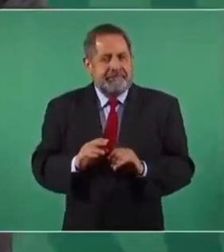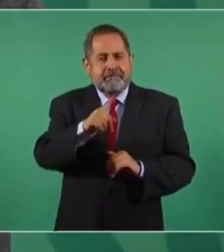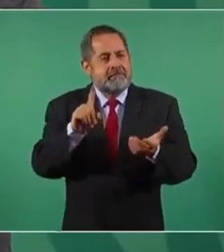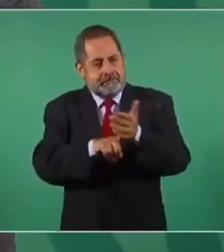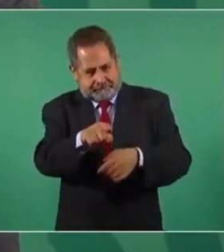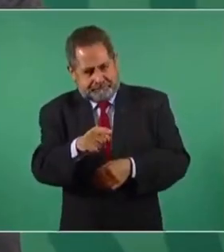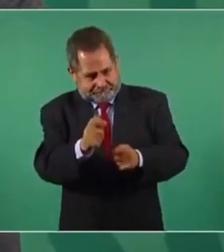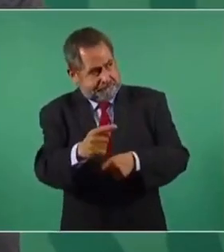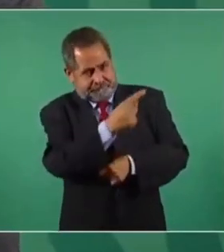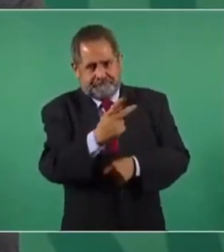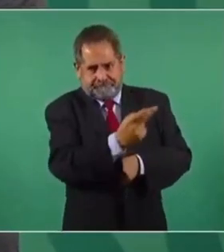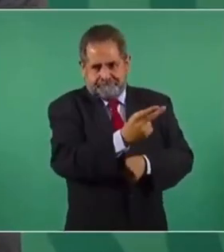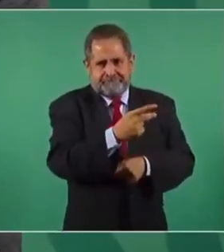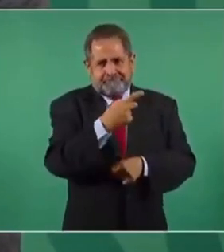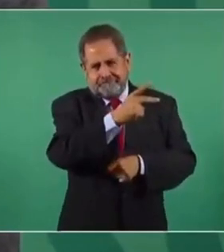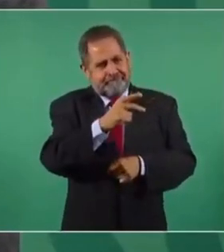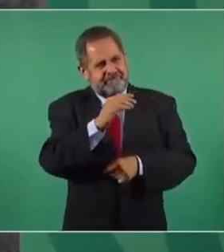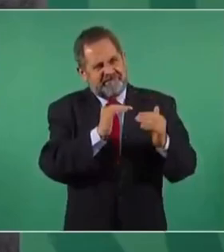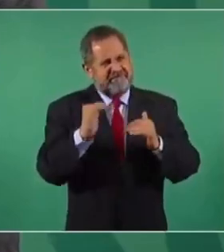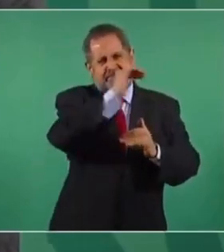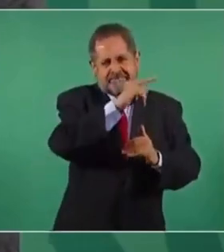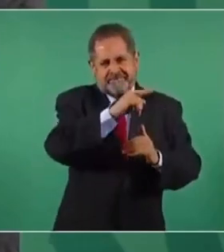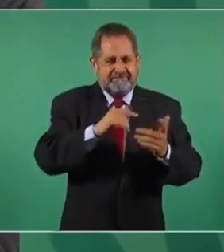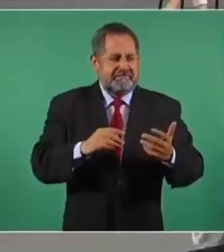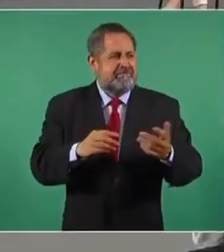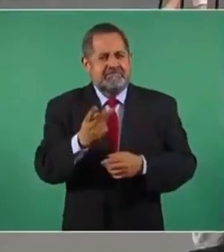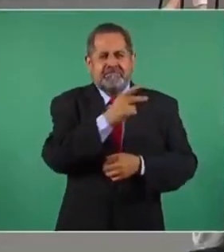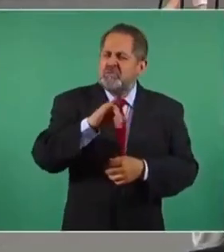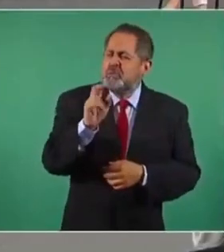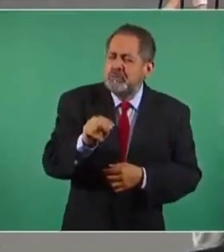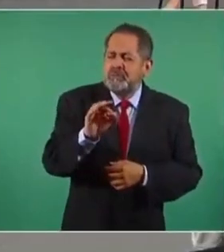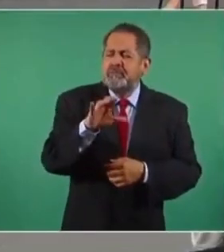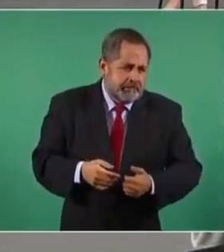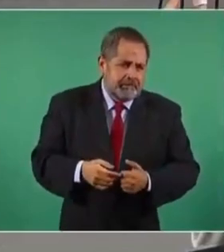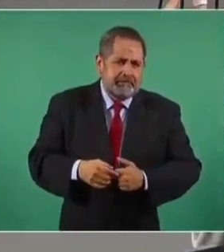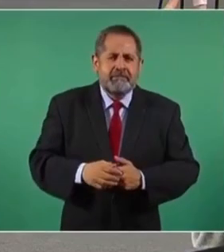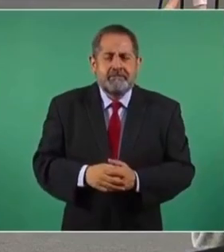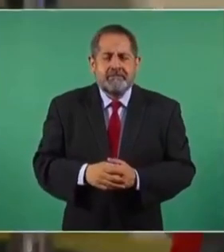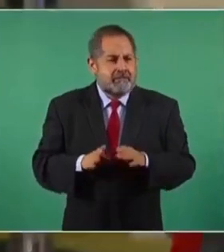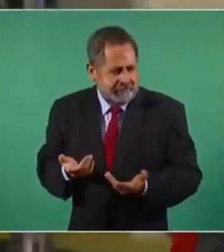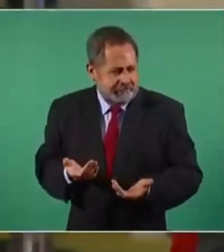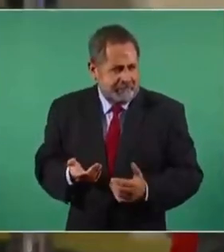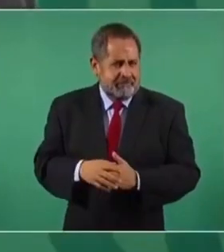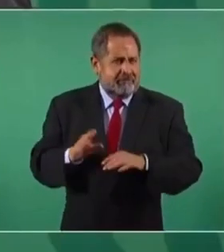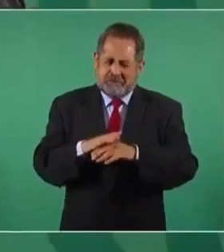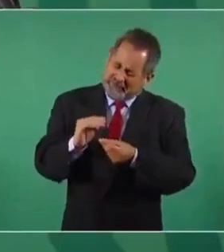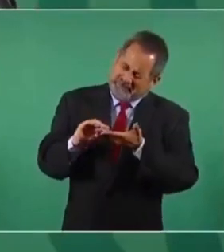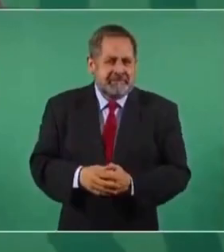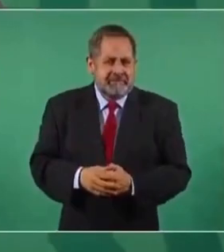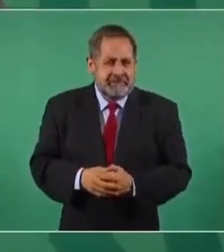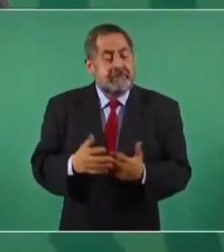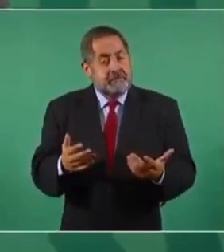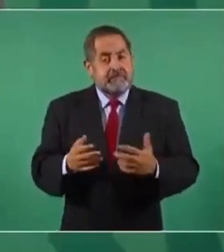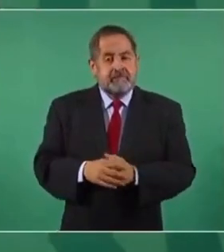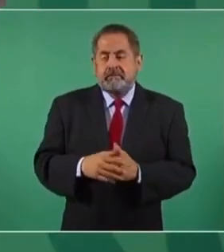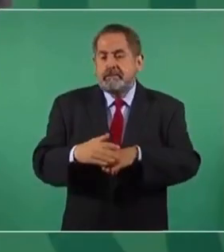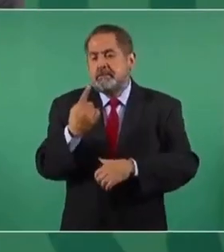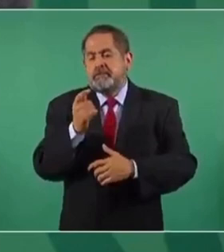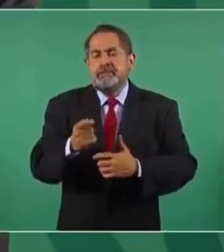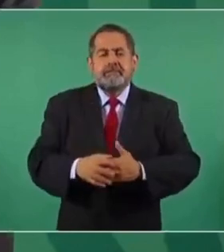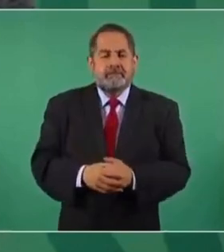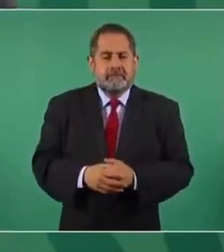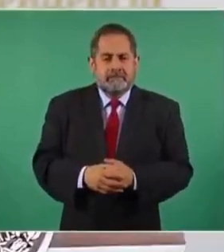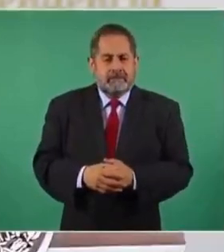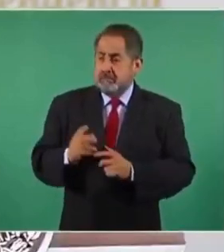pesos. Ahí le preguntes a Juan Francisco, Ilio Ortiz, el dueño. ¿Cómo le hizo? ¿Por qué tanto? Entonces, ¿por qué